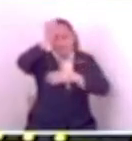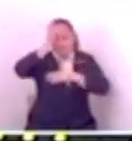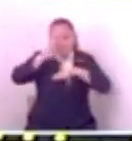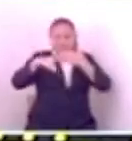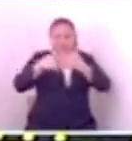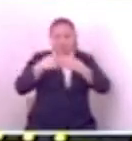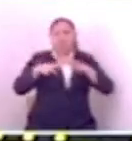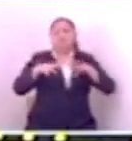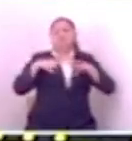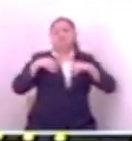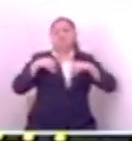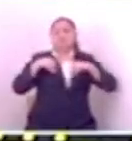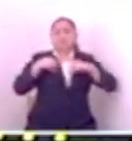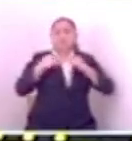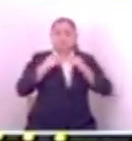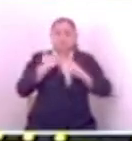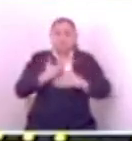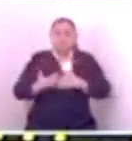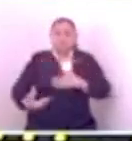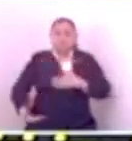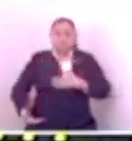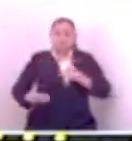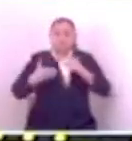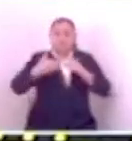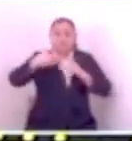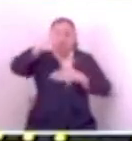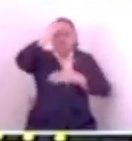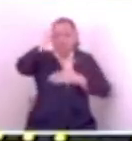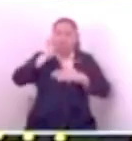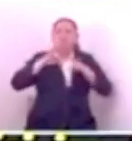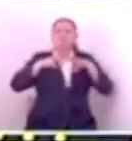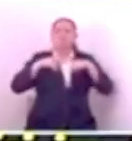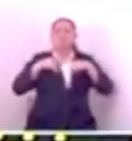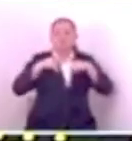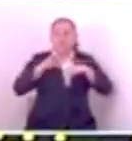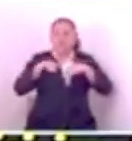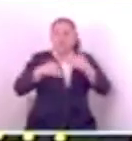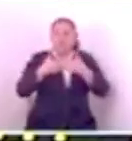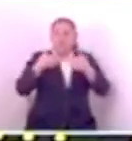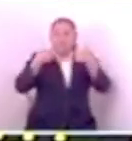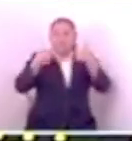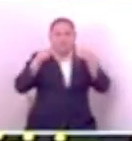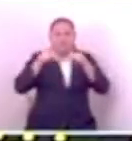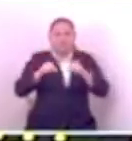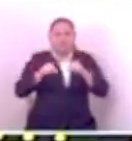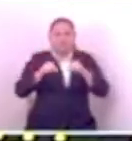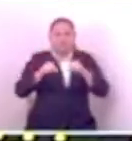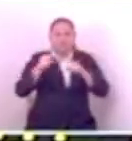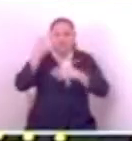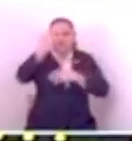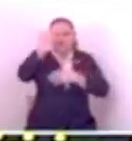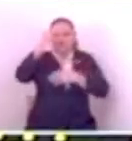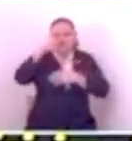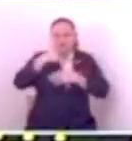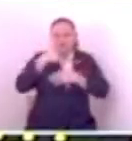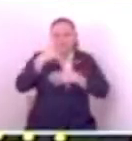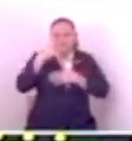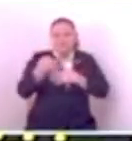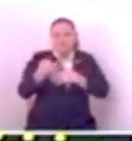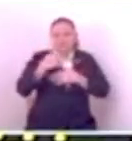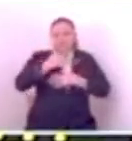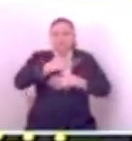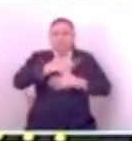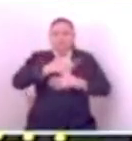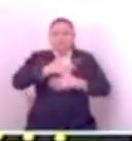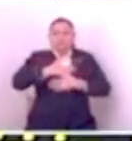podamos estarnos acá, podamos estar interactuando e informándonos de lo que está sucediendo en nuestro país. Gracias por llegar al final de este